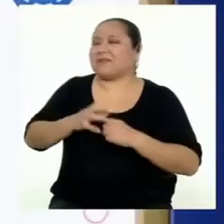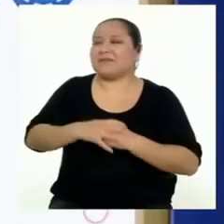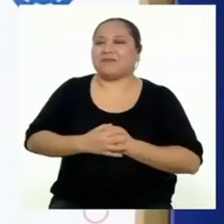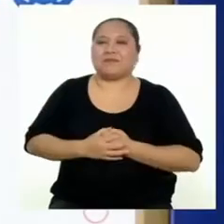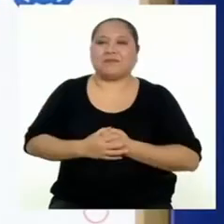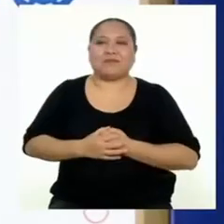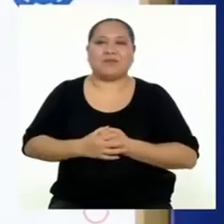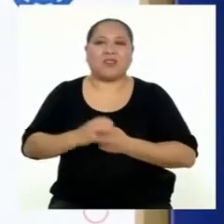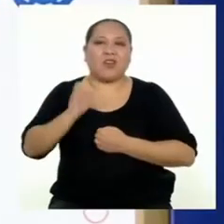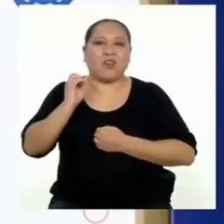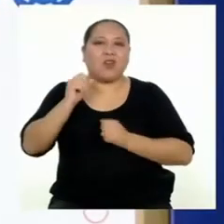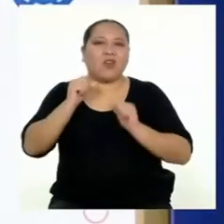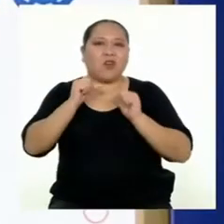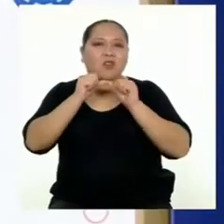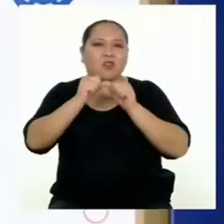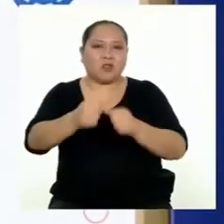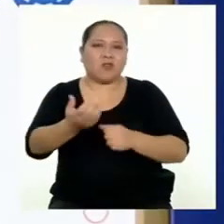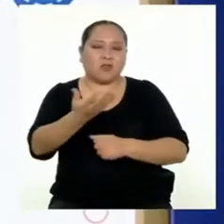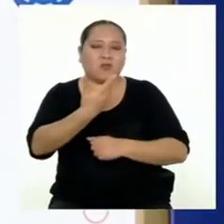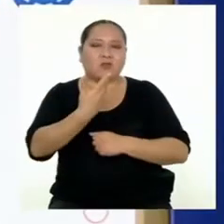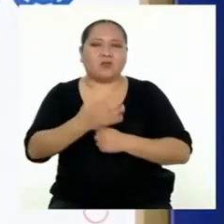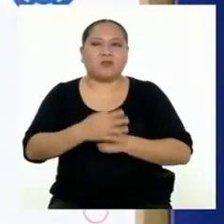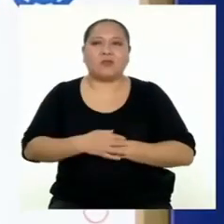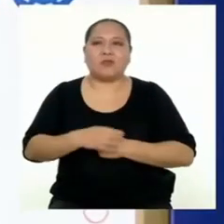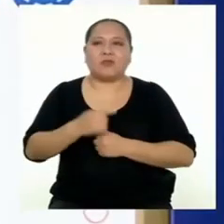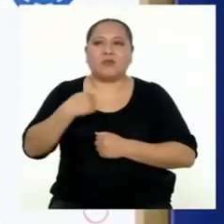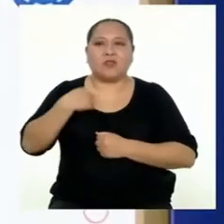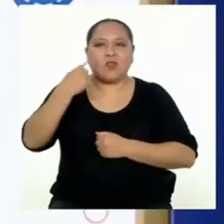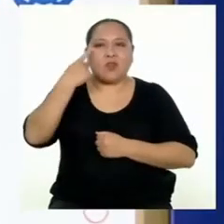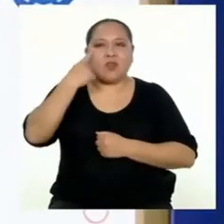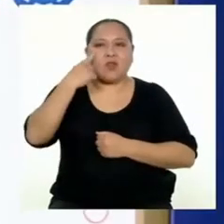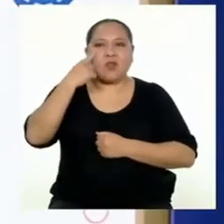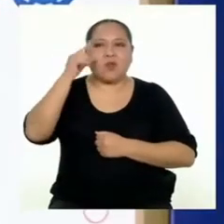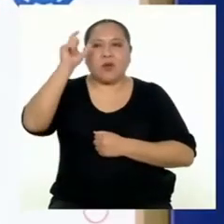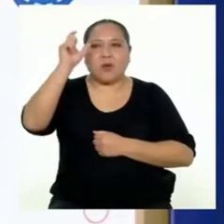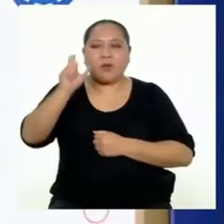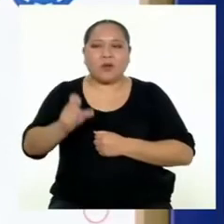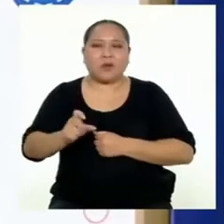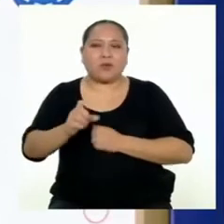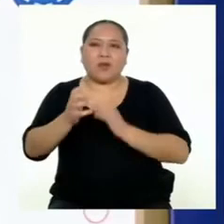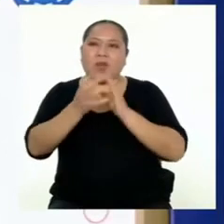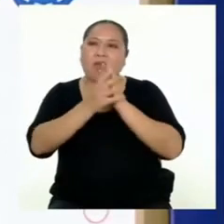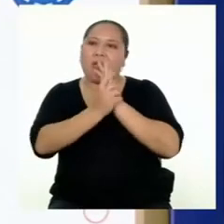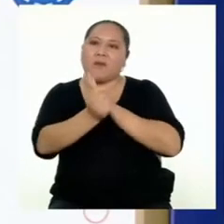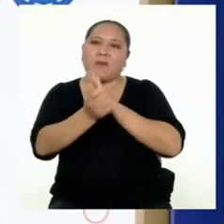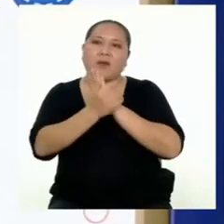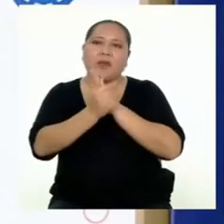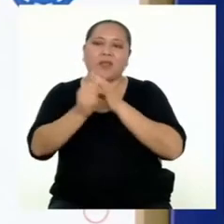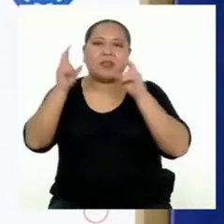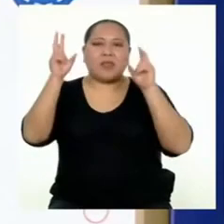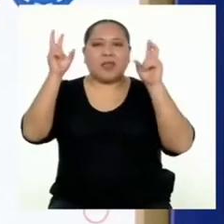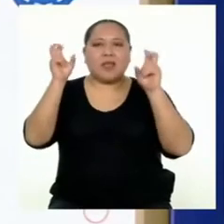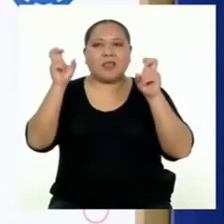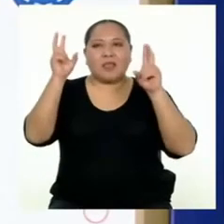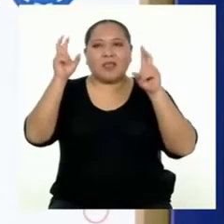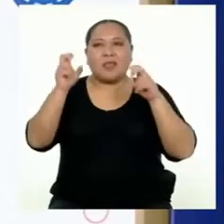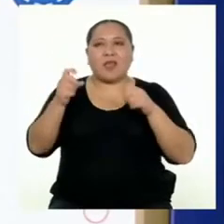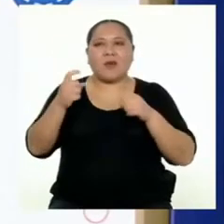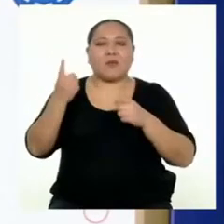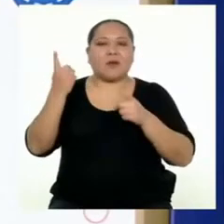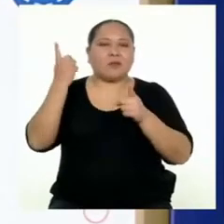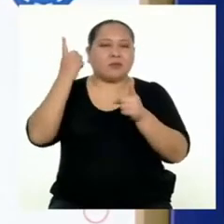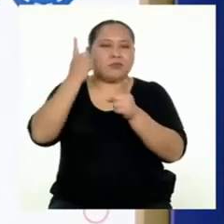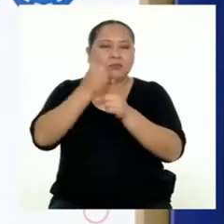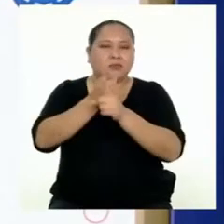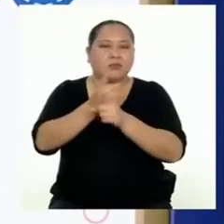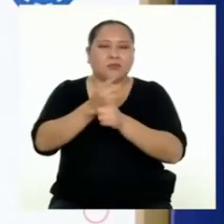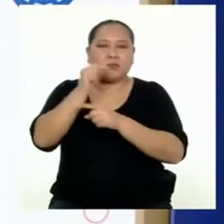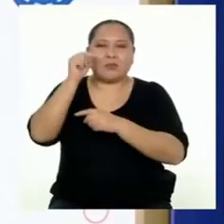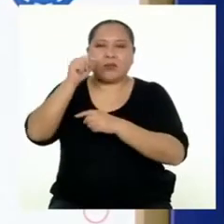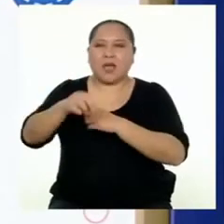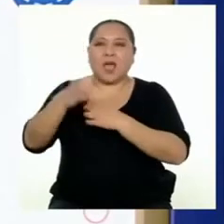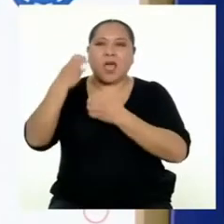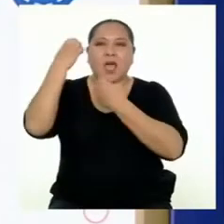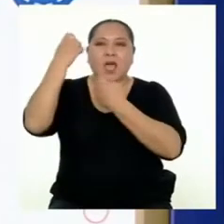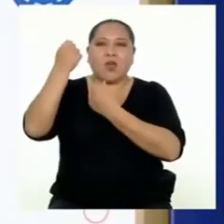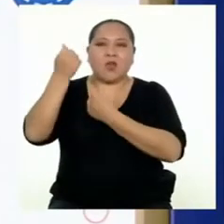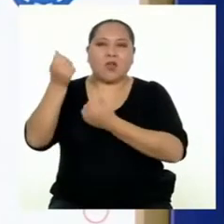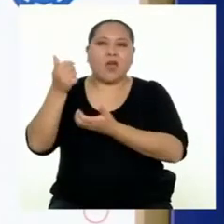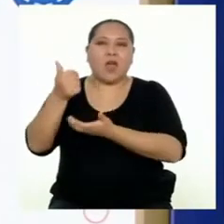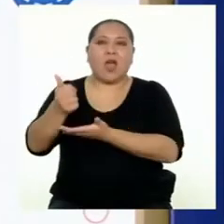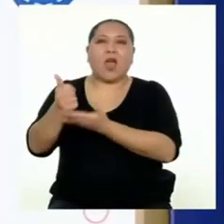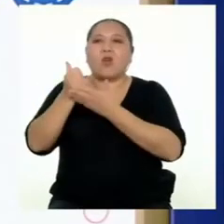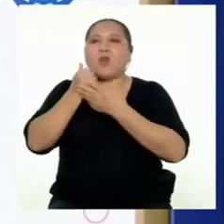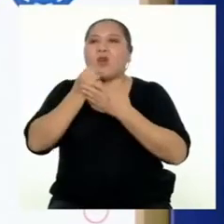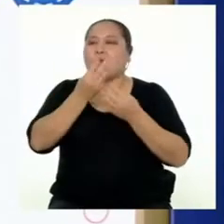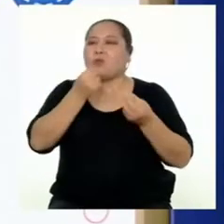Bien, seguimos con lo nuestro. Yo conozco a una persona experta en temas relacionados a la economía y puede ayudarnos